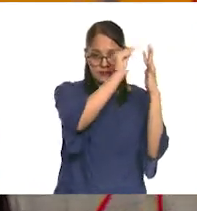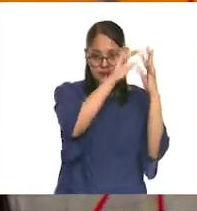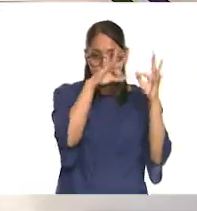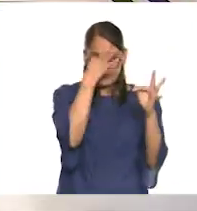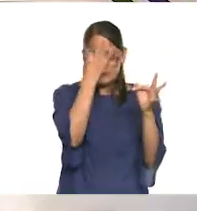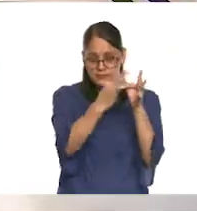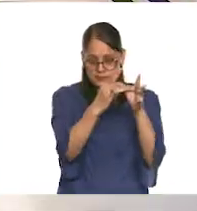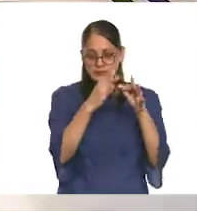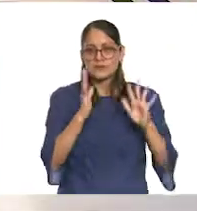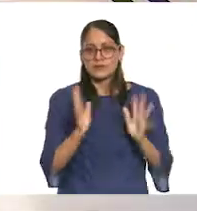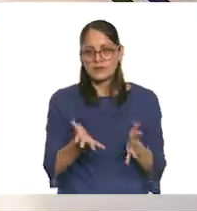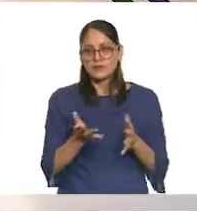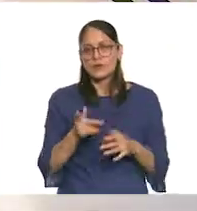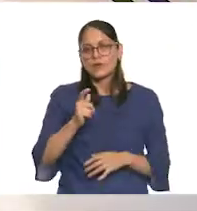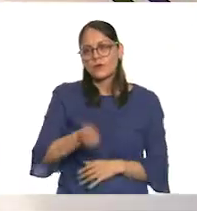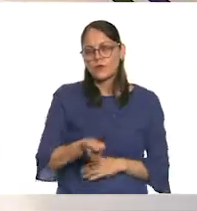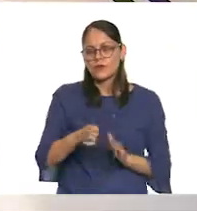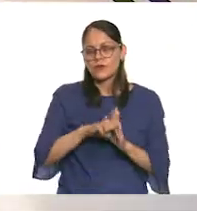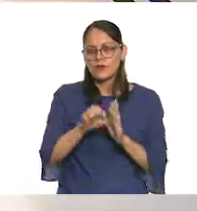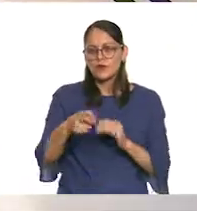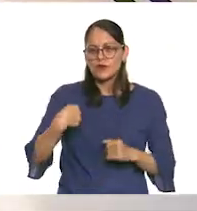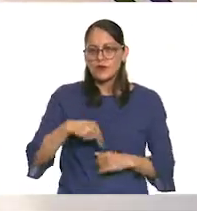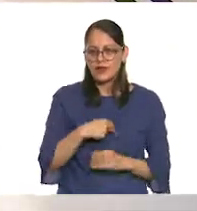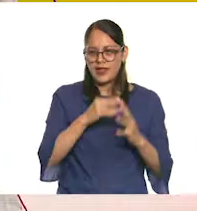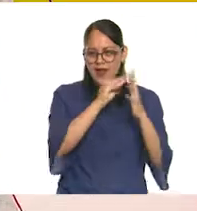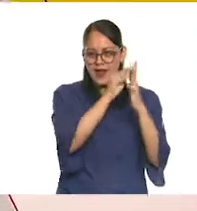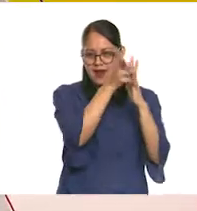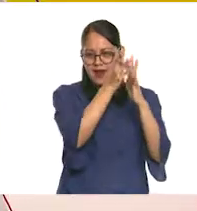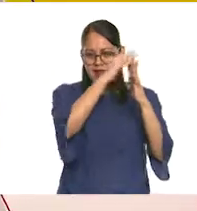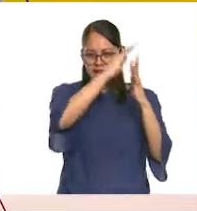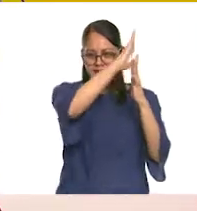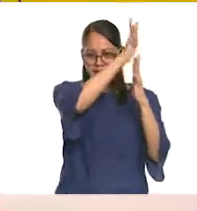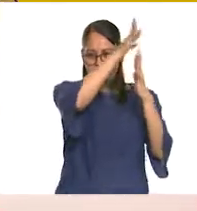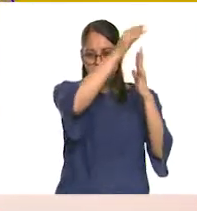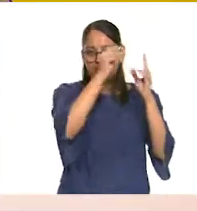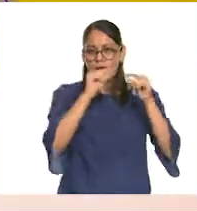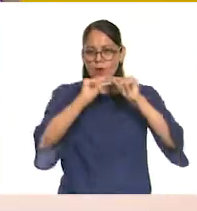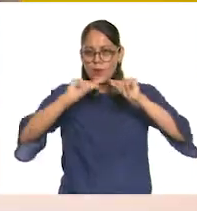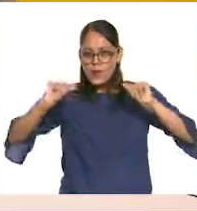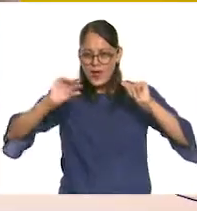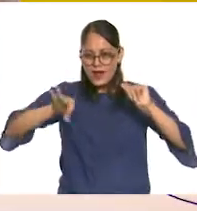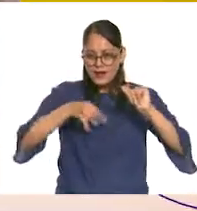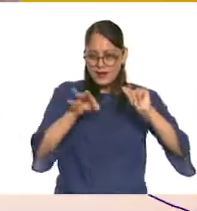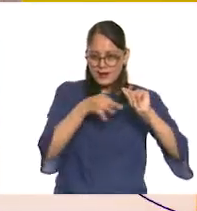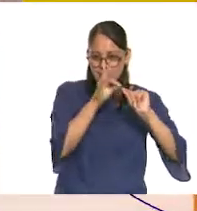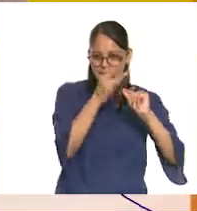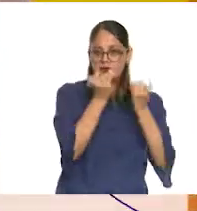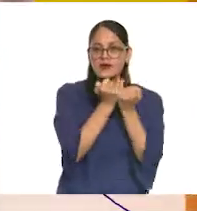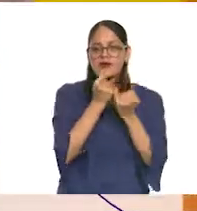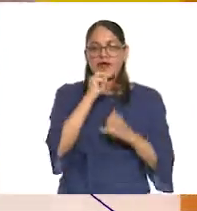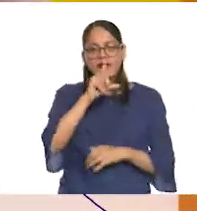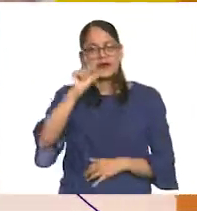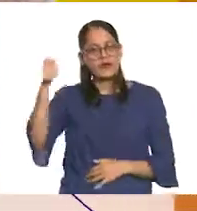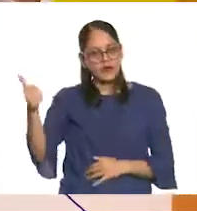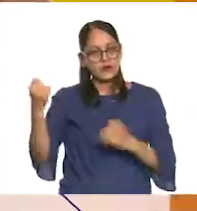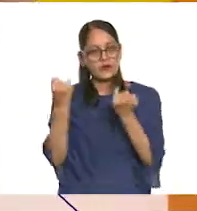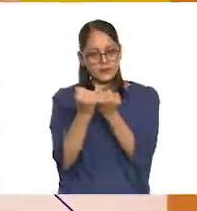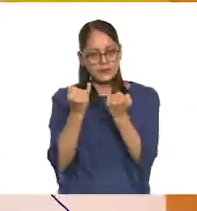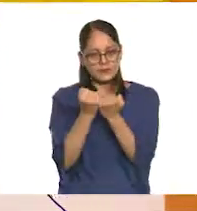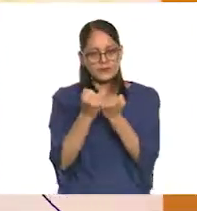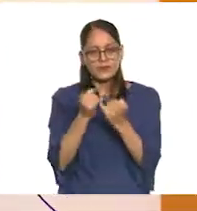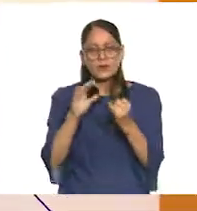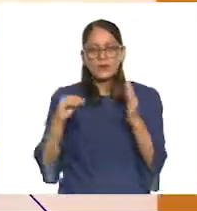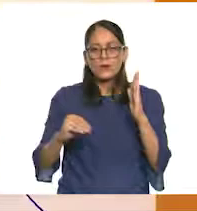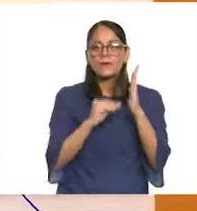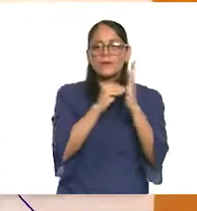instalación, que son nuestras ramas y el estambre, tenemos otro elemento que va a ser el siguiente que